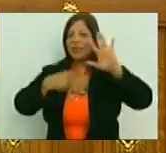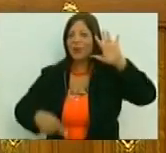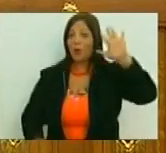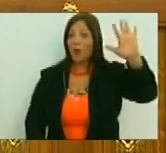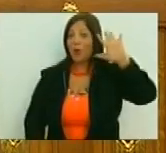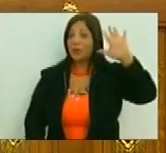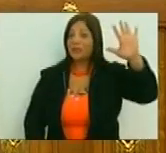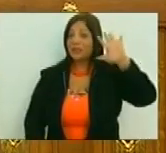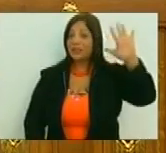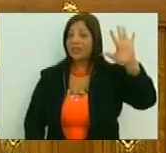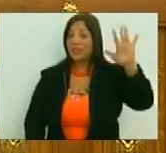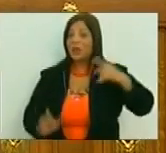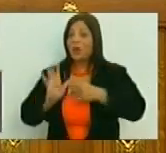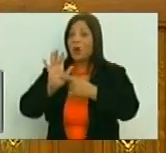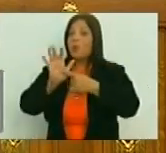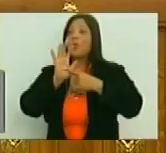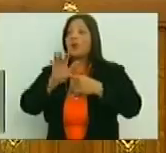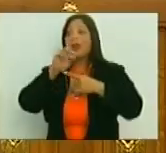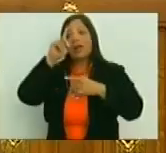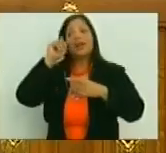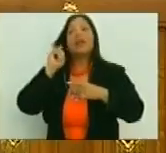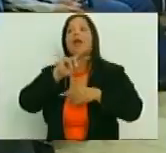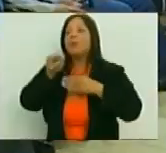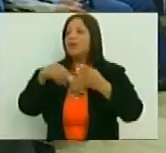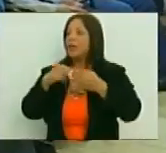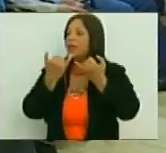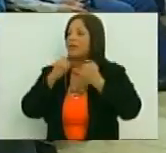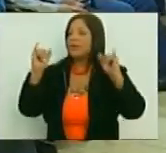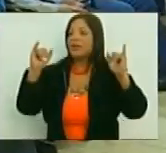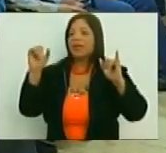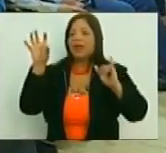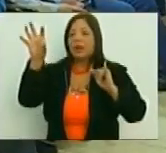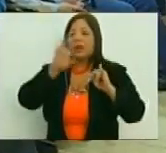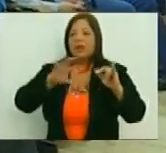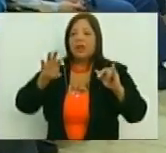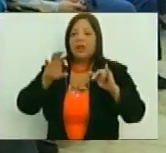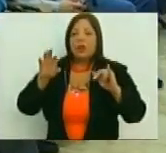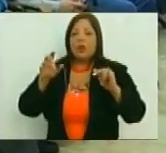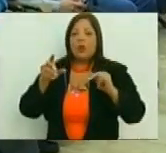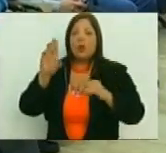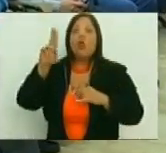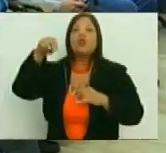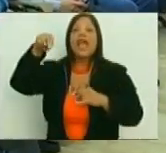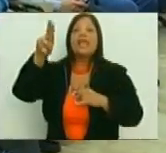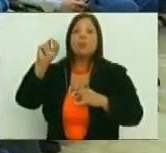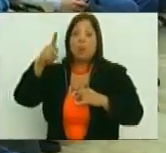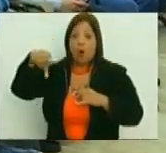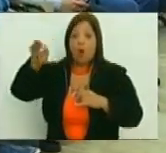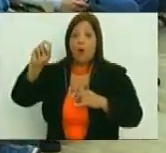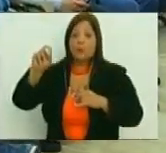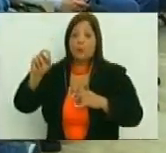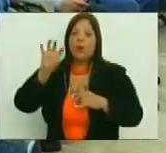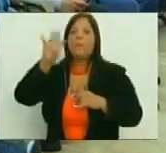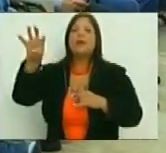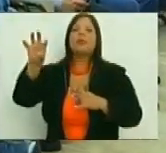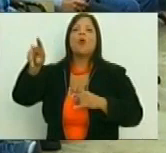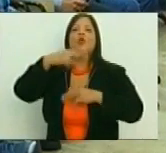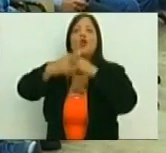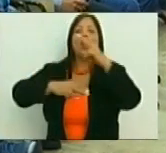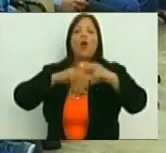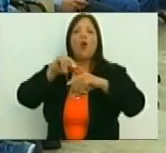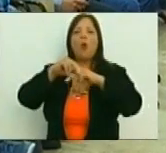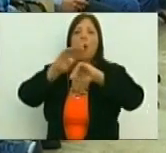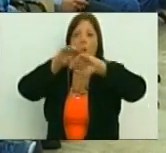las cinco expresiones inmateriales declaradas por la UNESCO como patrimonio de la